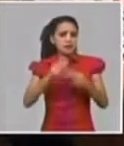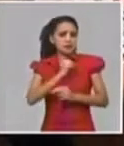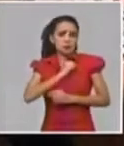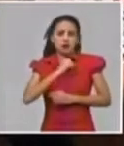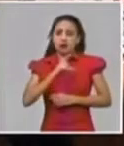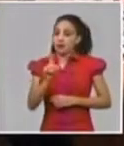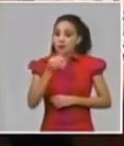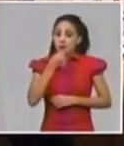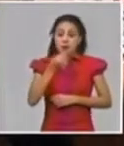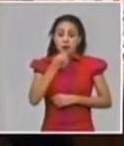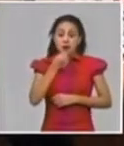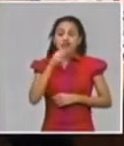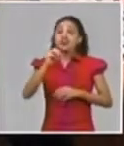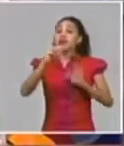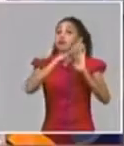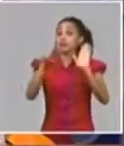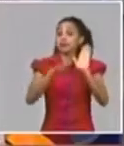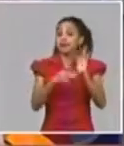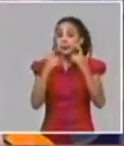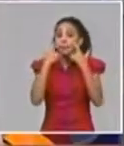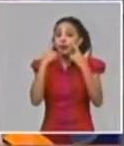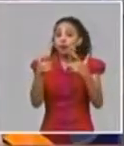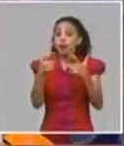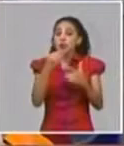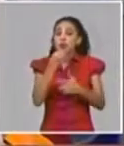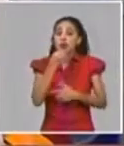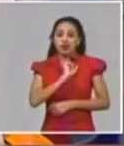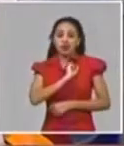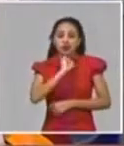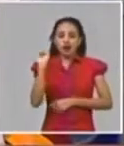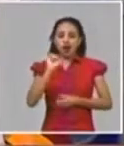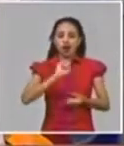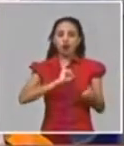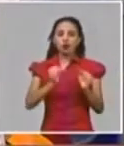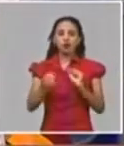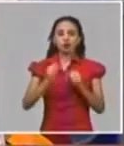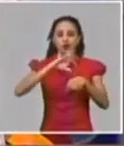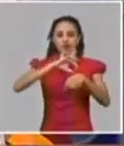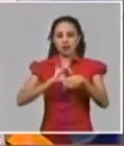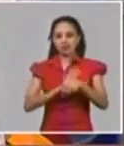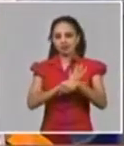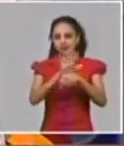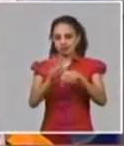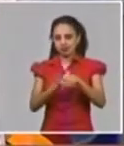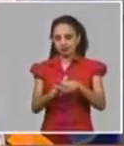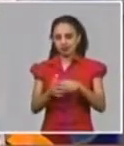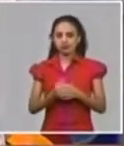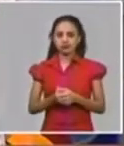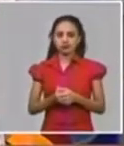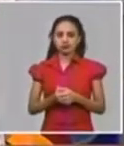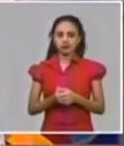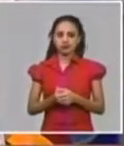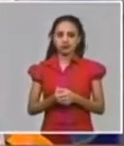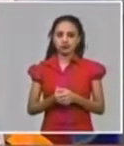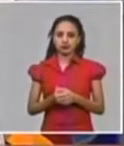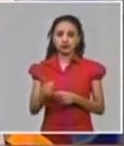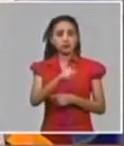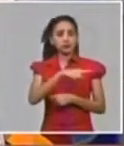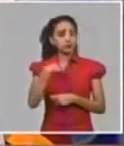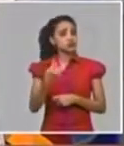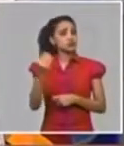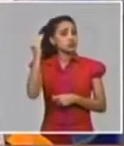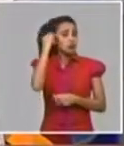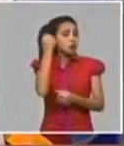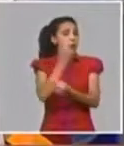elementos o medidas imprescindibles para lograr el control de la enfermedad. Entonces, entendemos el riesgo que estamos